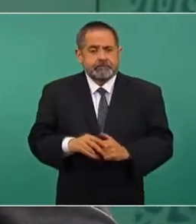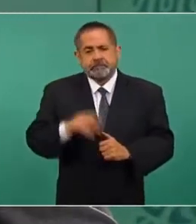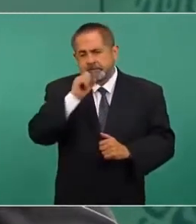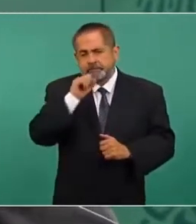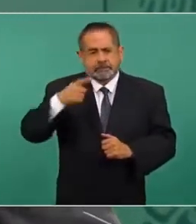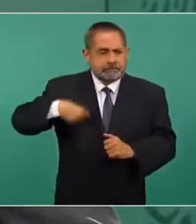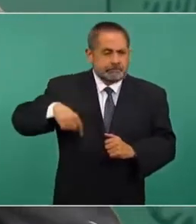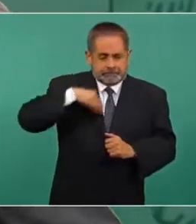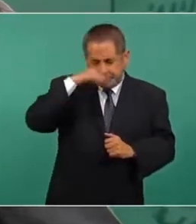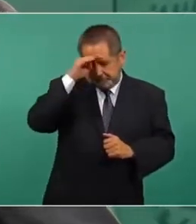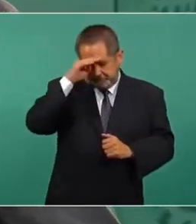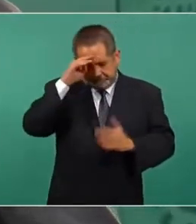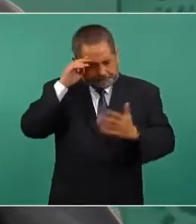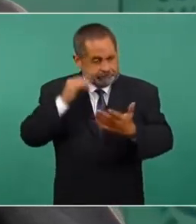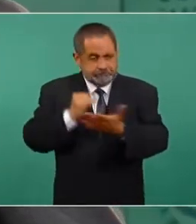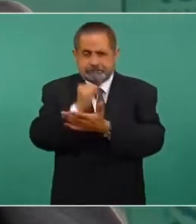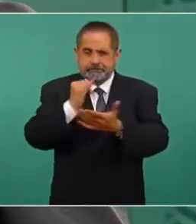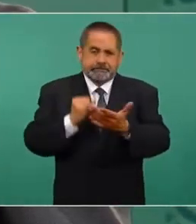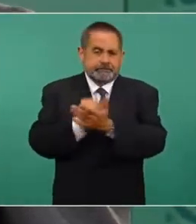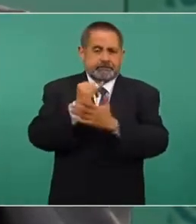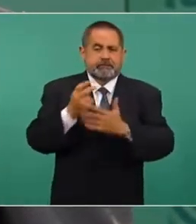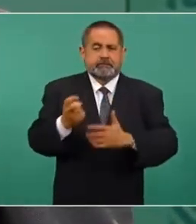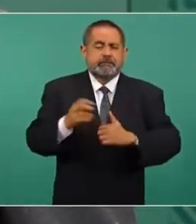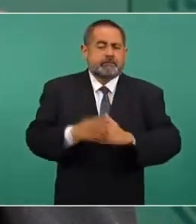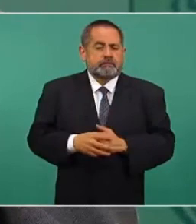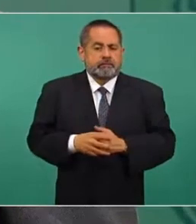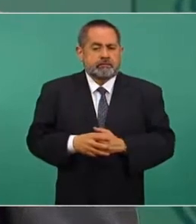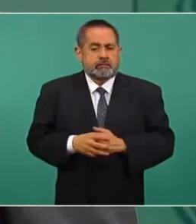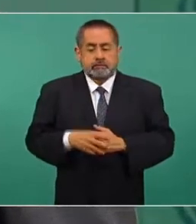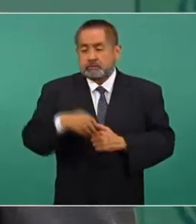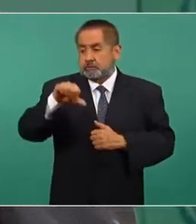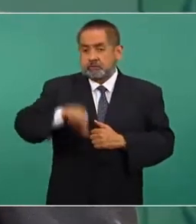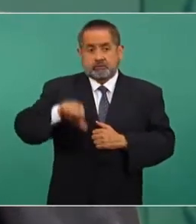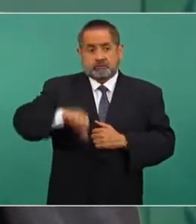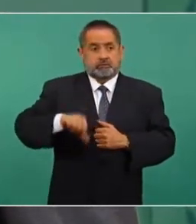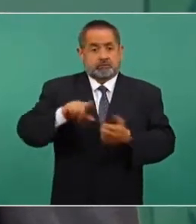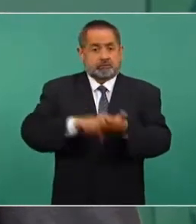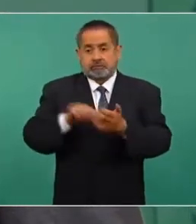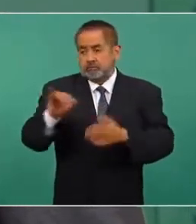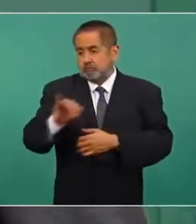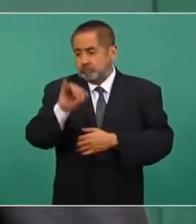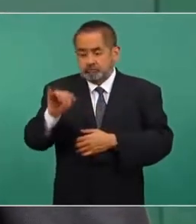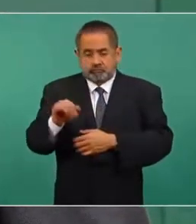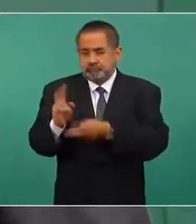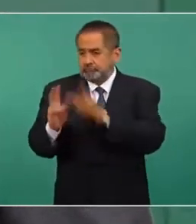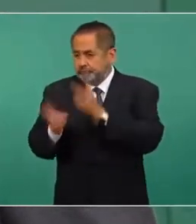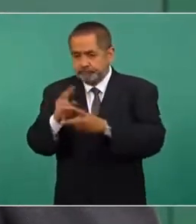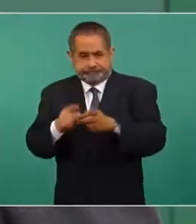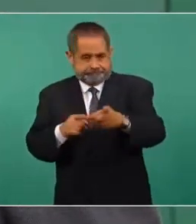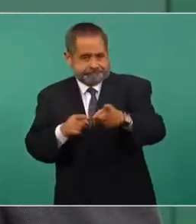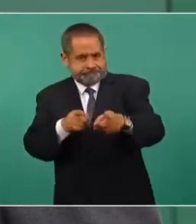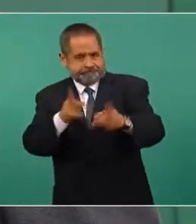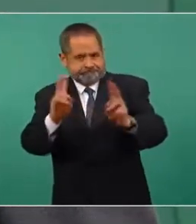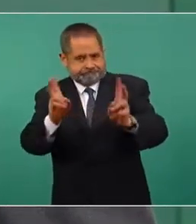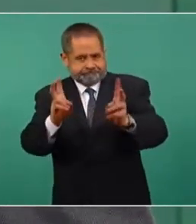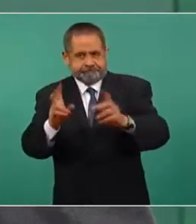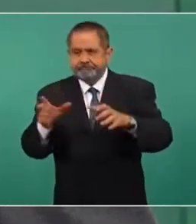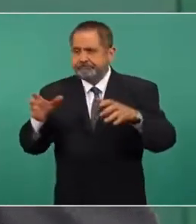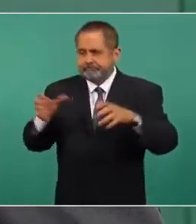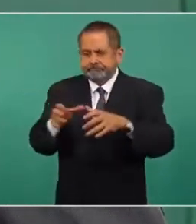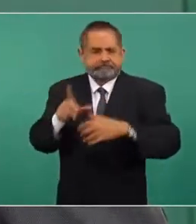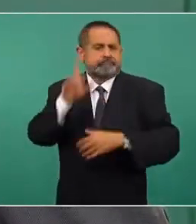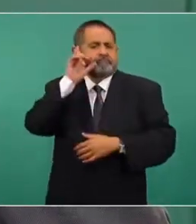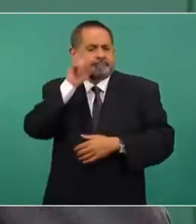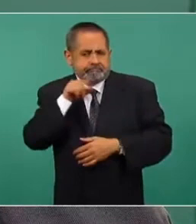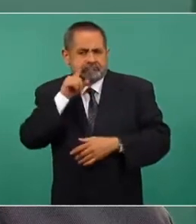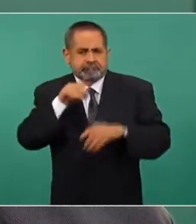Entonces, hoy seguramente vamos a hablar sobre el tema y mañana se